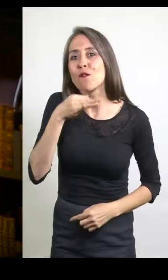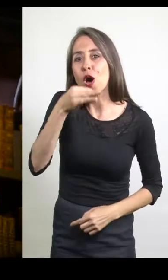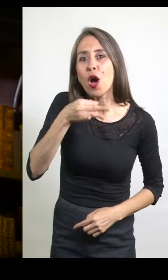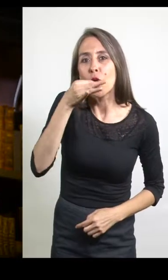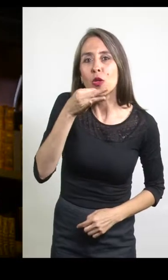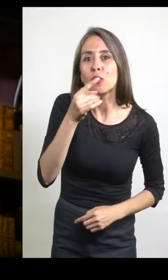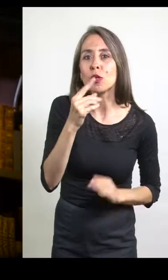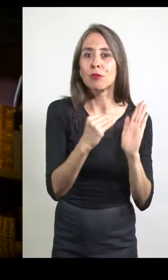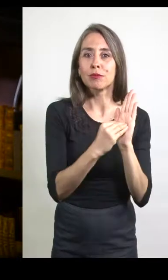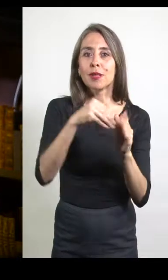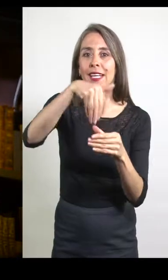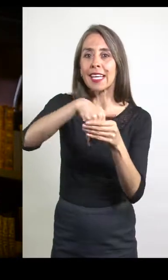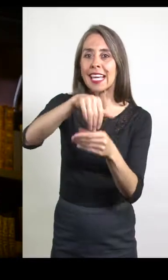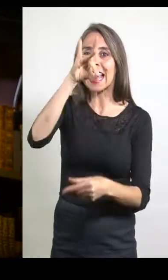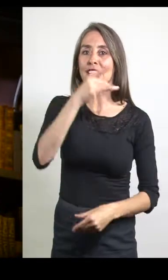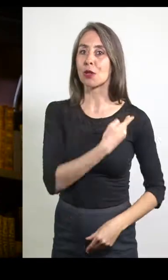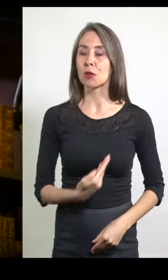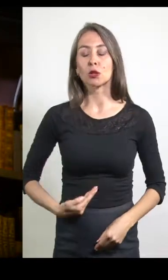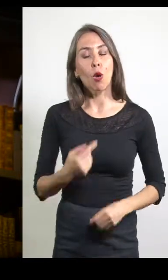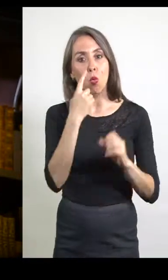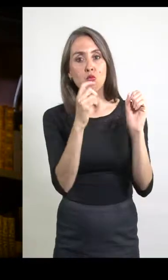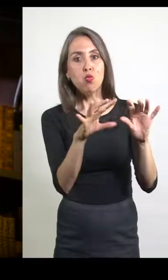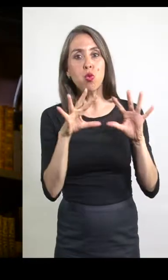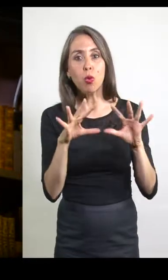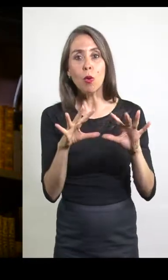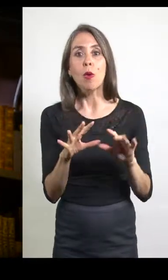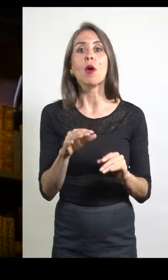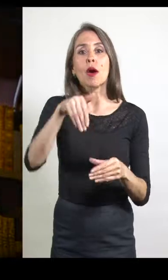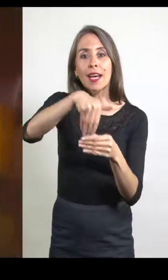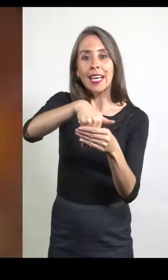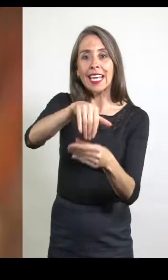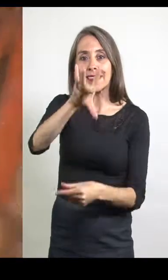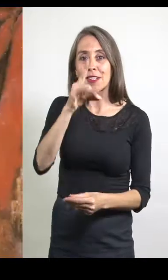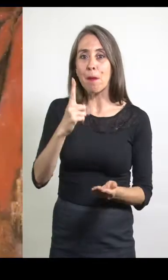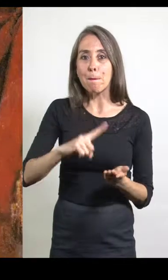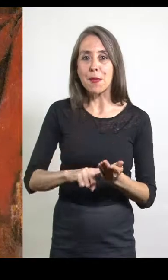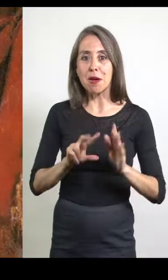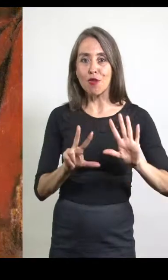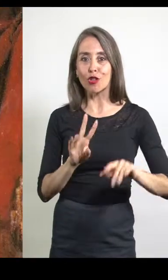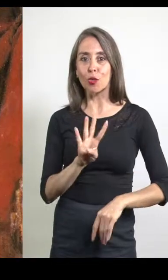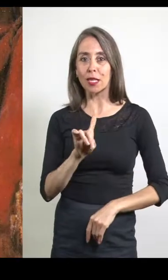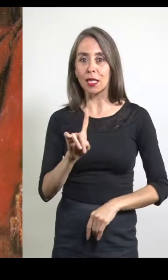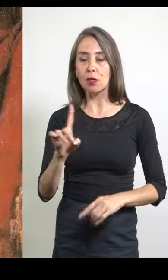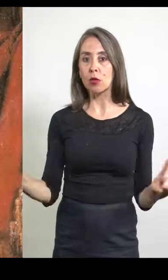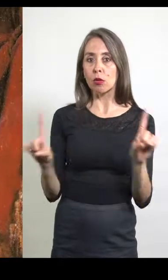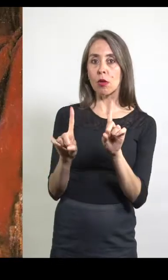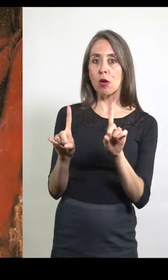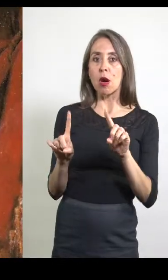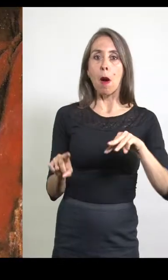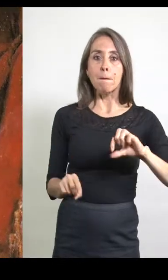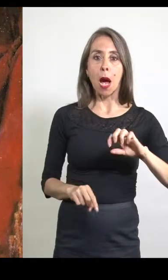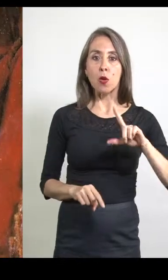de nuestras elecciones presidenciales que fue notable cuando en la elección de 1841 se enfrentaron Manuel Bulnes